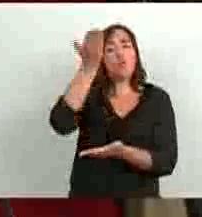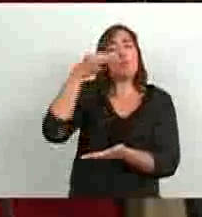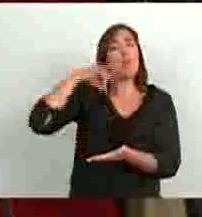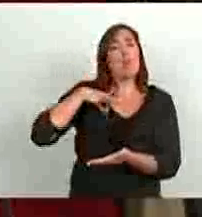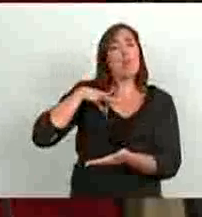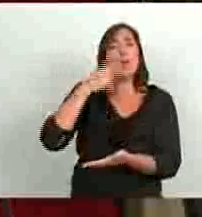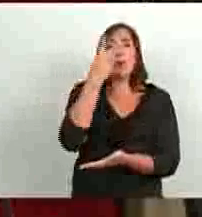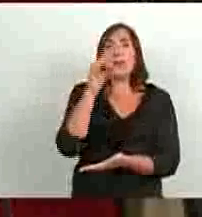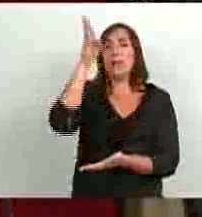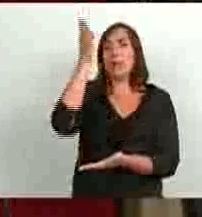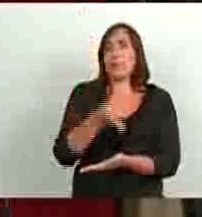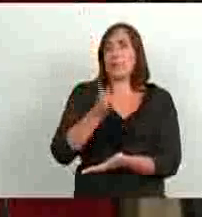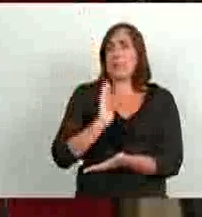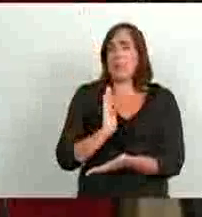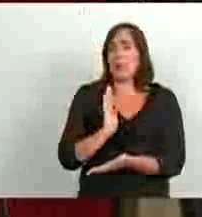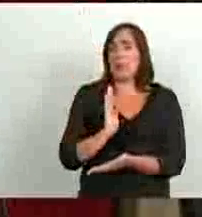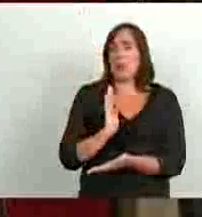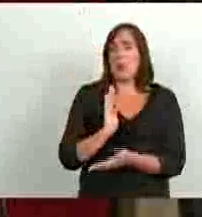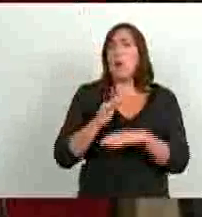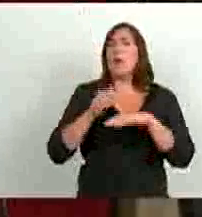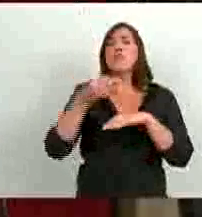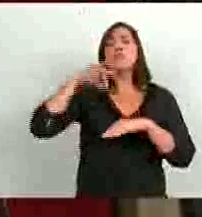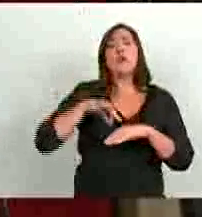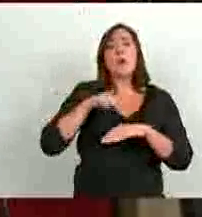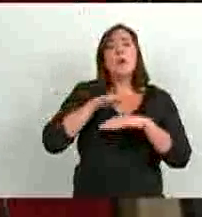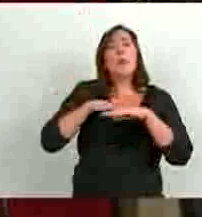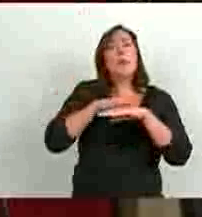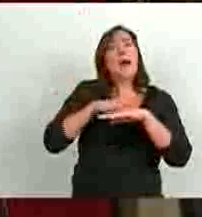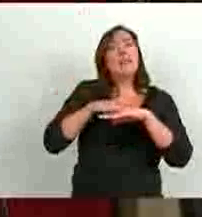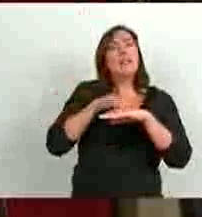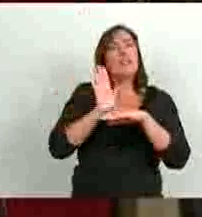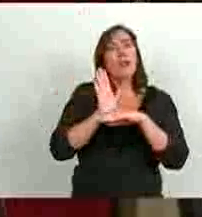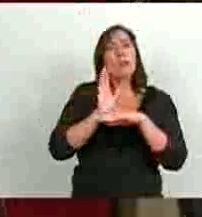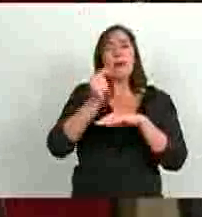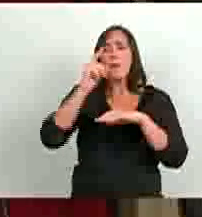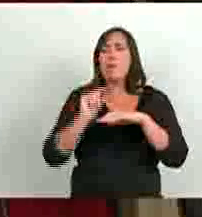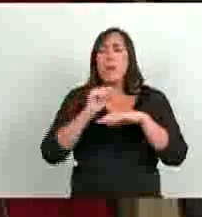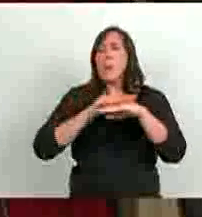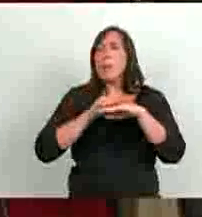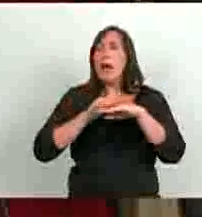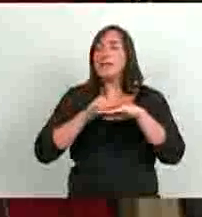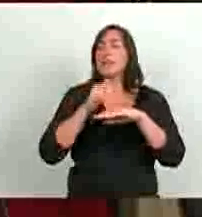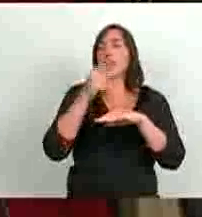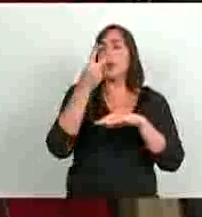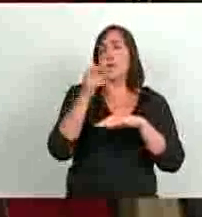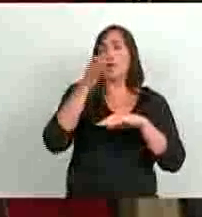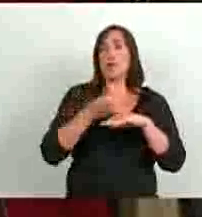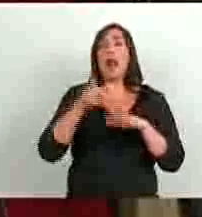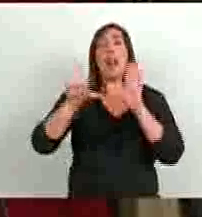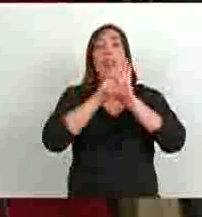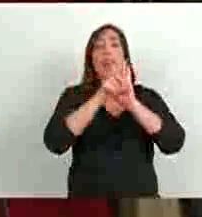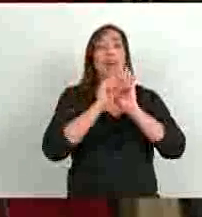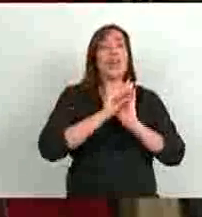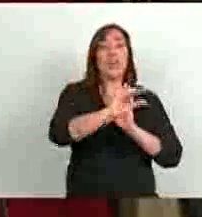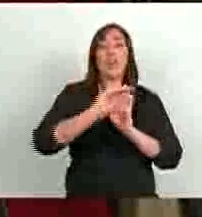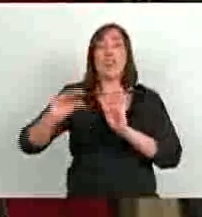el 20% de un básico, de un salario testigo, porque hay que tenerlo claro, la ley de financiamiento educativo